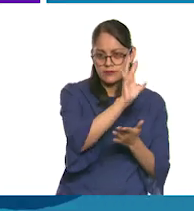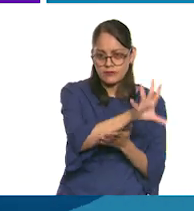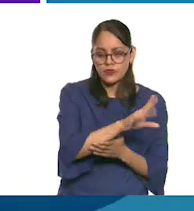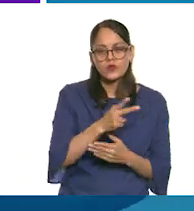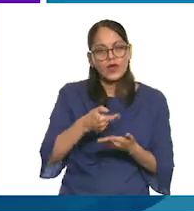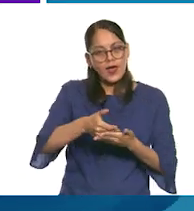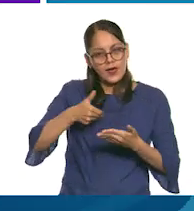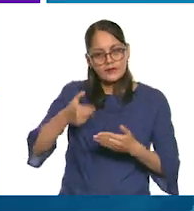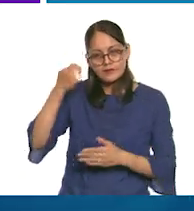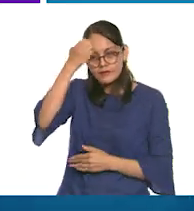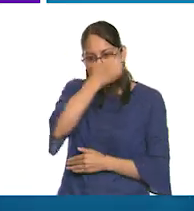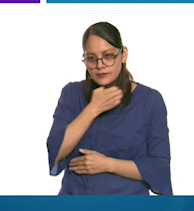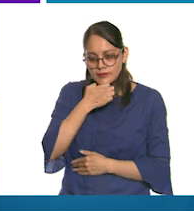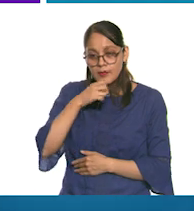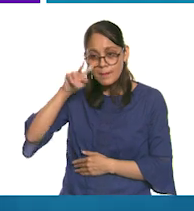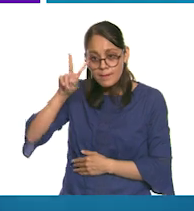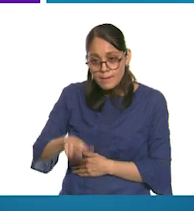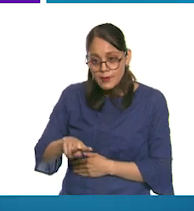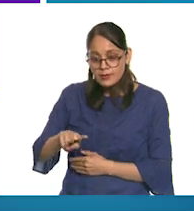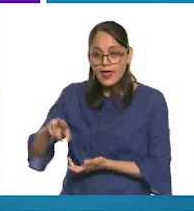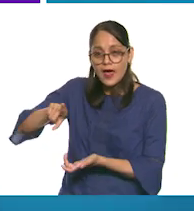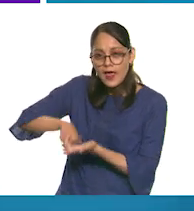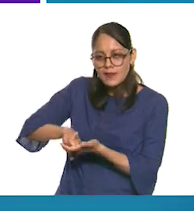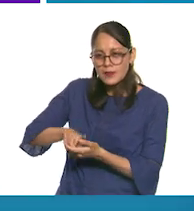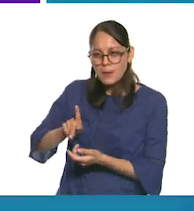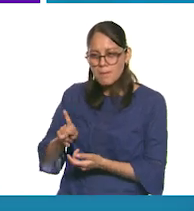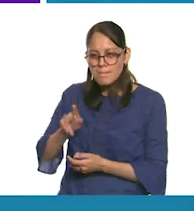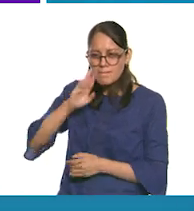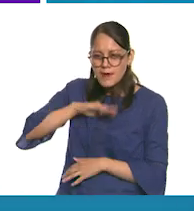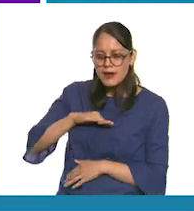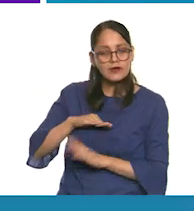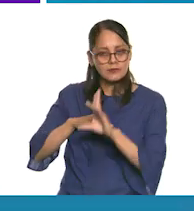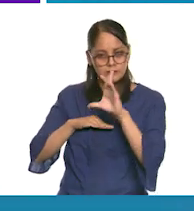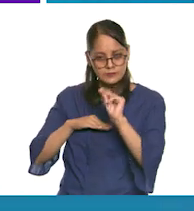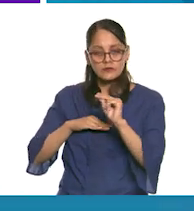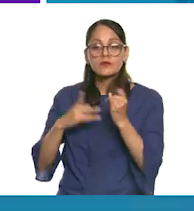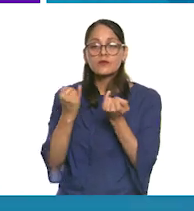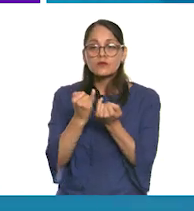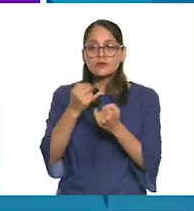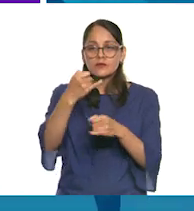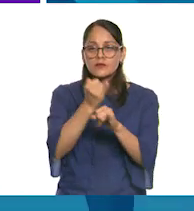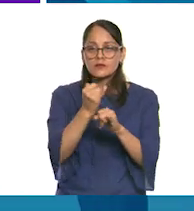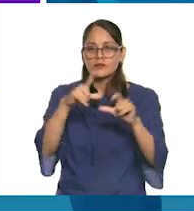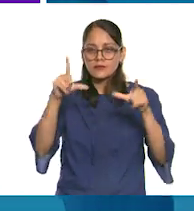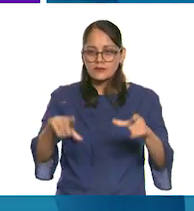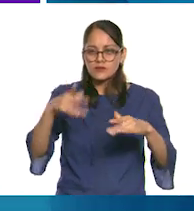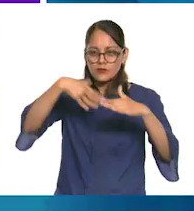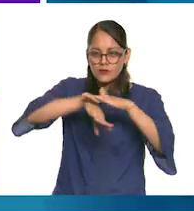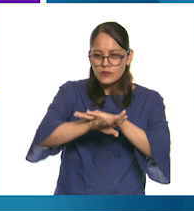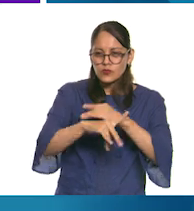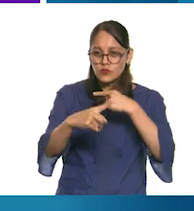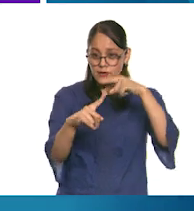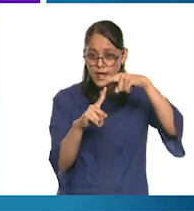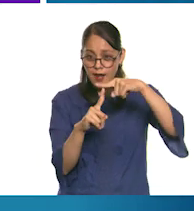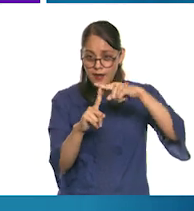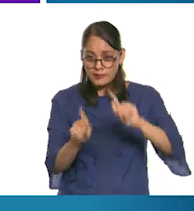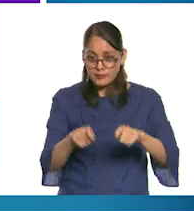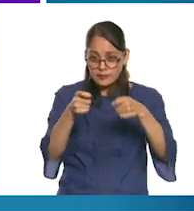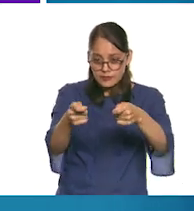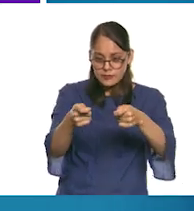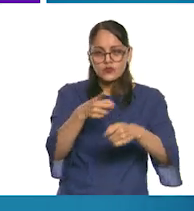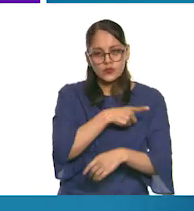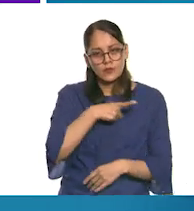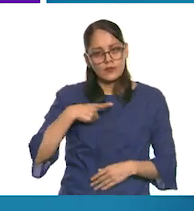que sean verídicos y no estén manipulados. Asimismo, cuando utilices el Internet para realizar tus tareas escolares,